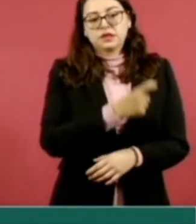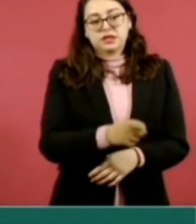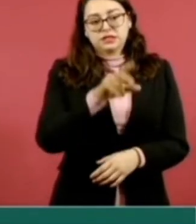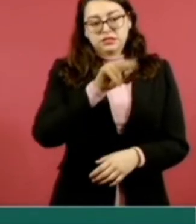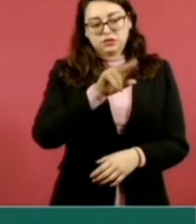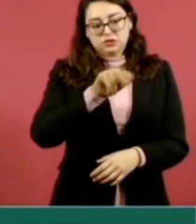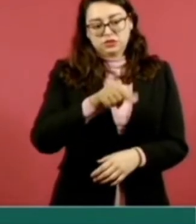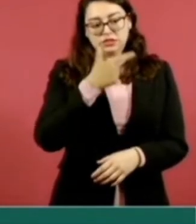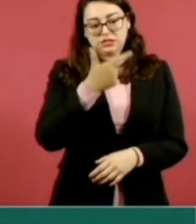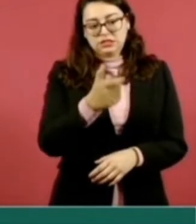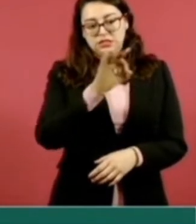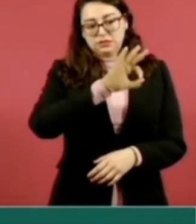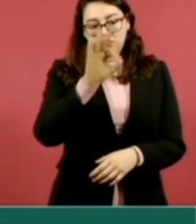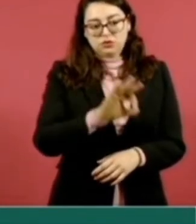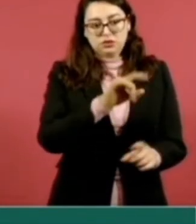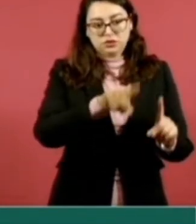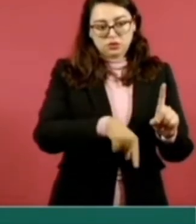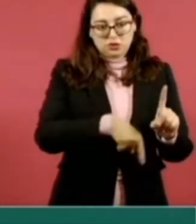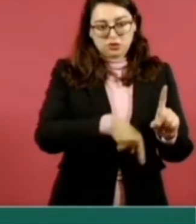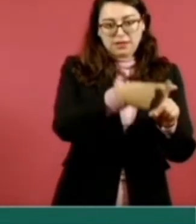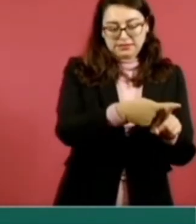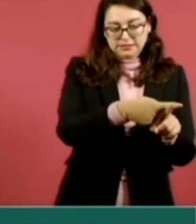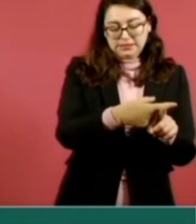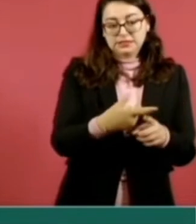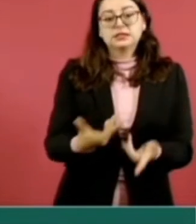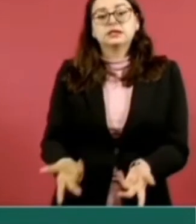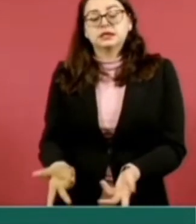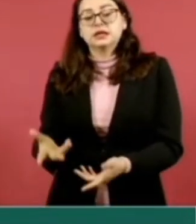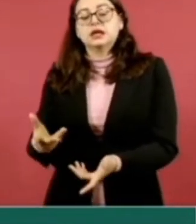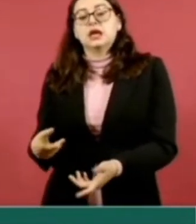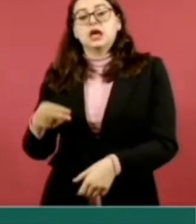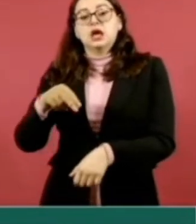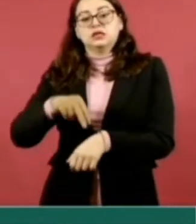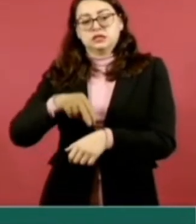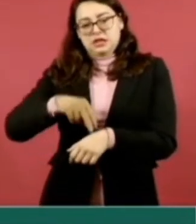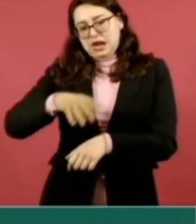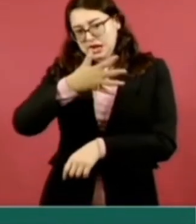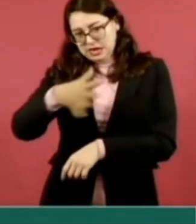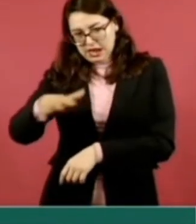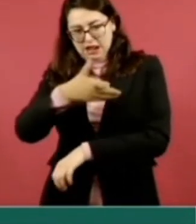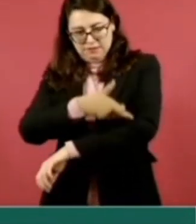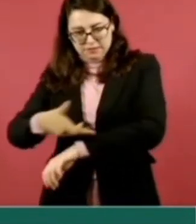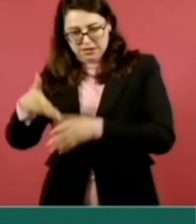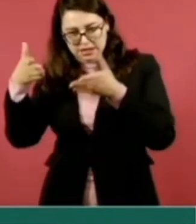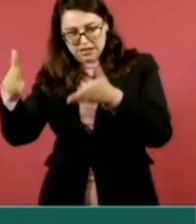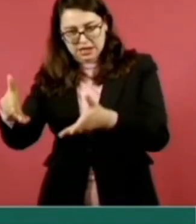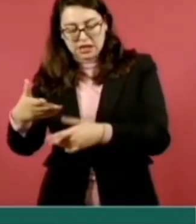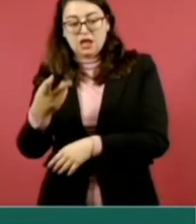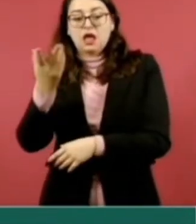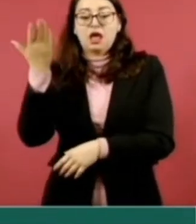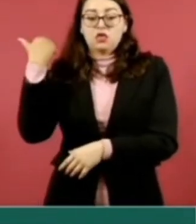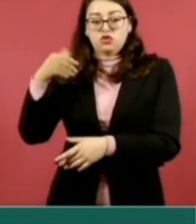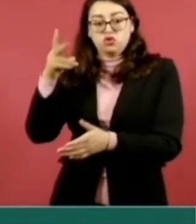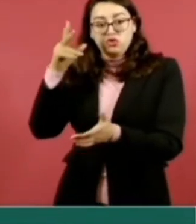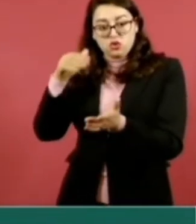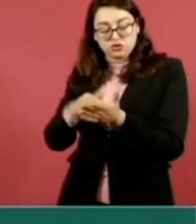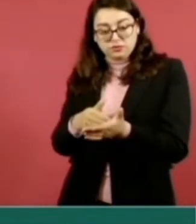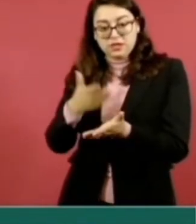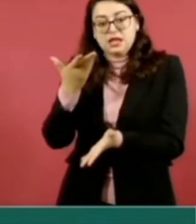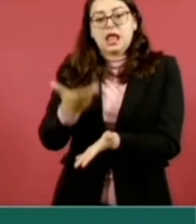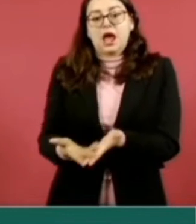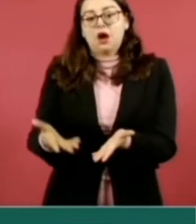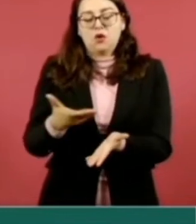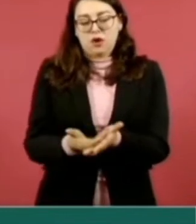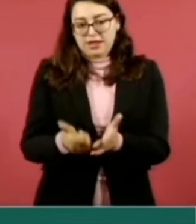187 por ciento. También las consultas con un médico, médica familiar pasó de 2 mil 519 a 6